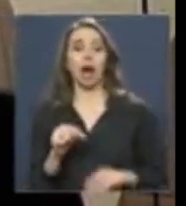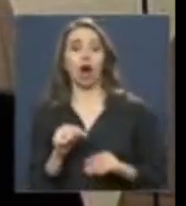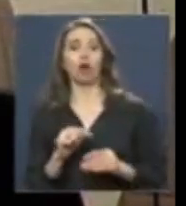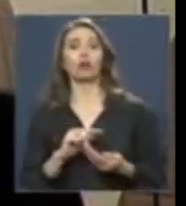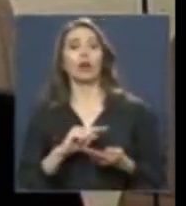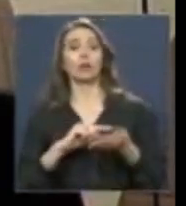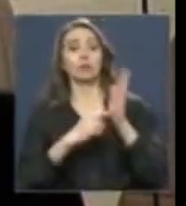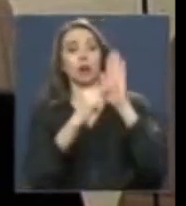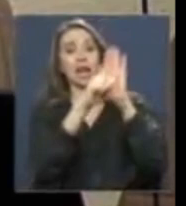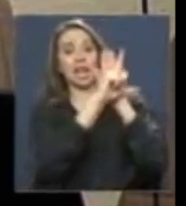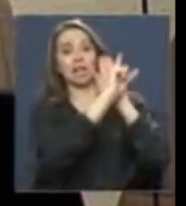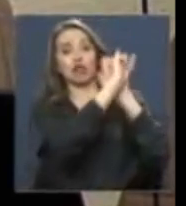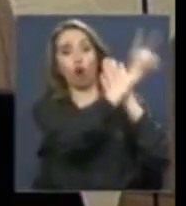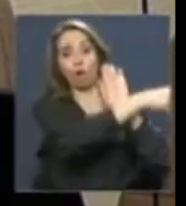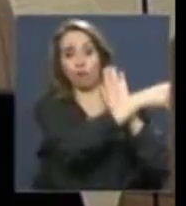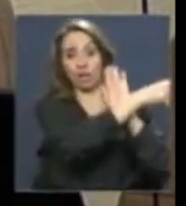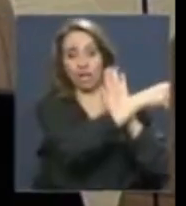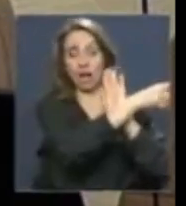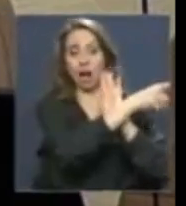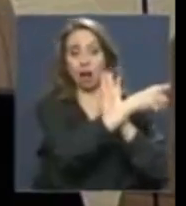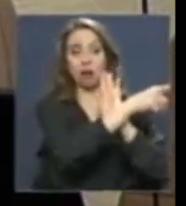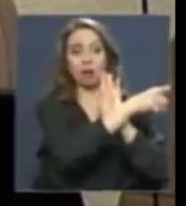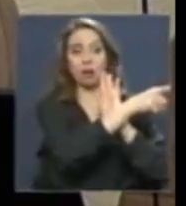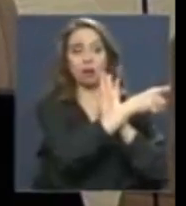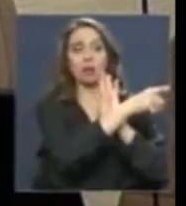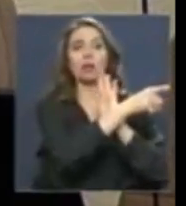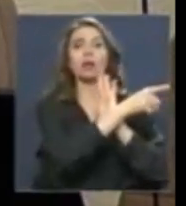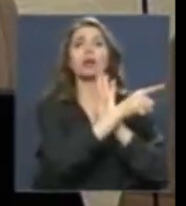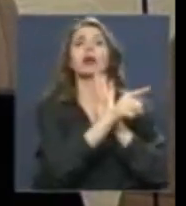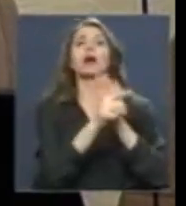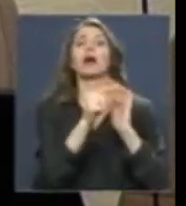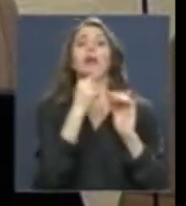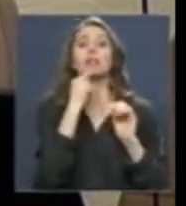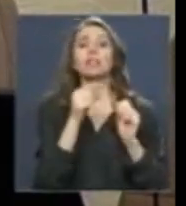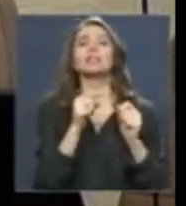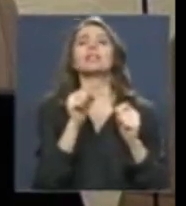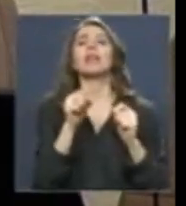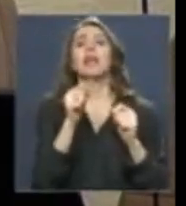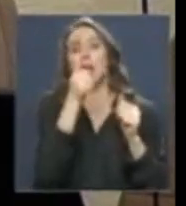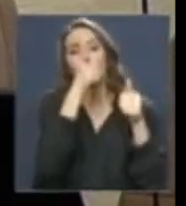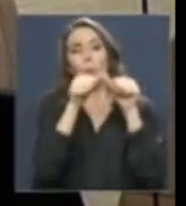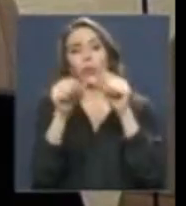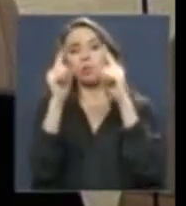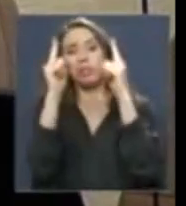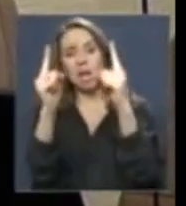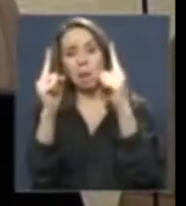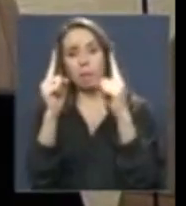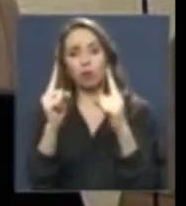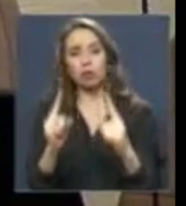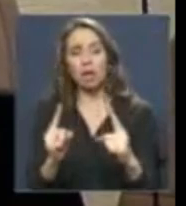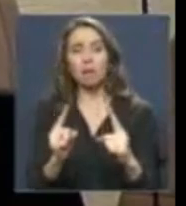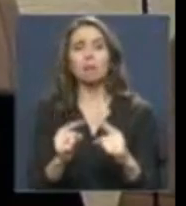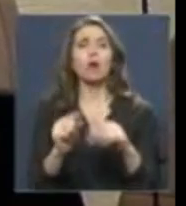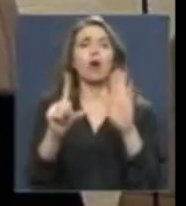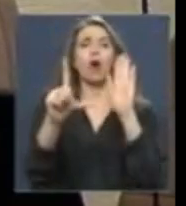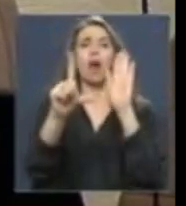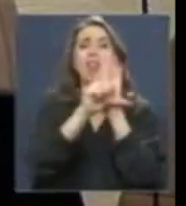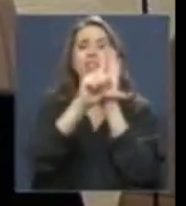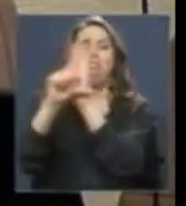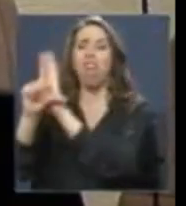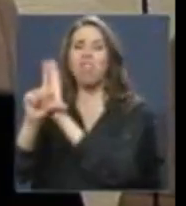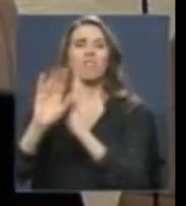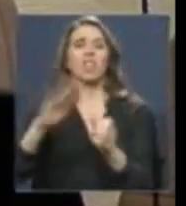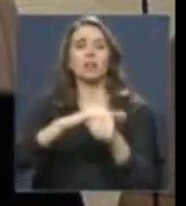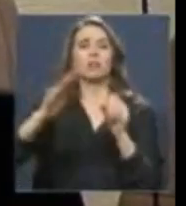impone por este cuerpo legal, va a determinar que un conjunto de leyes cada cierto tiempo van a estar derogadas. Eso